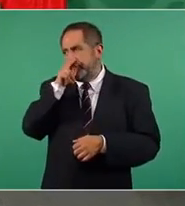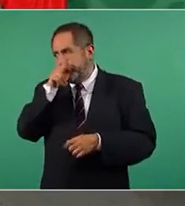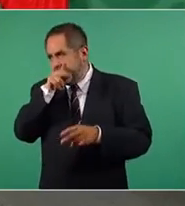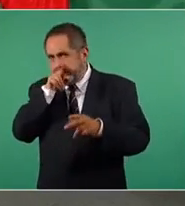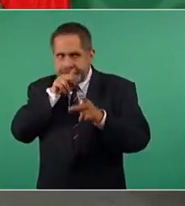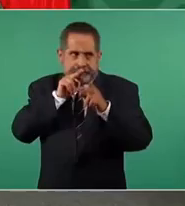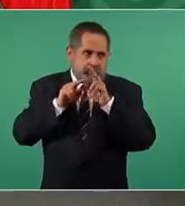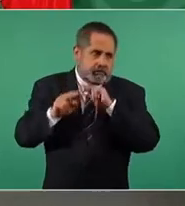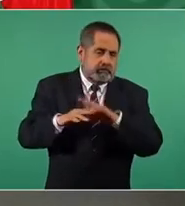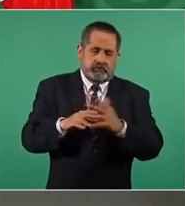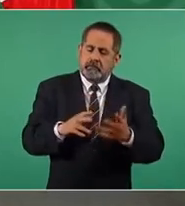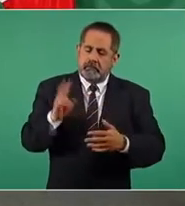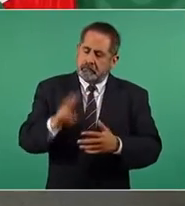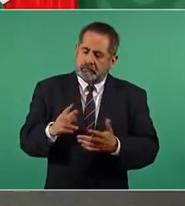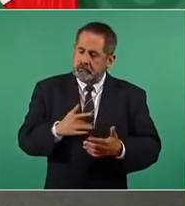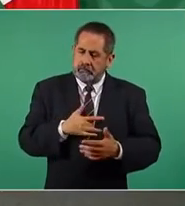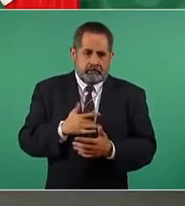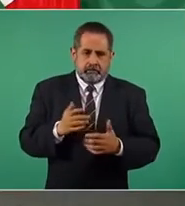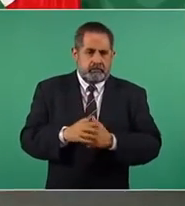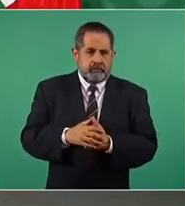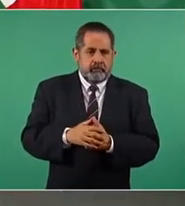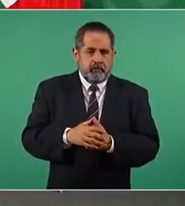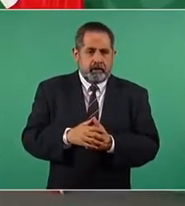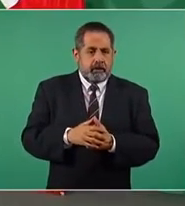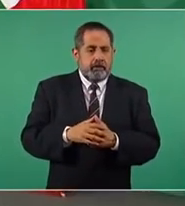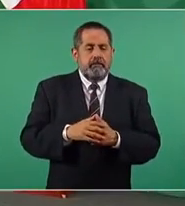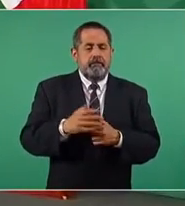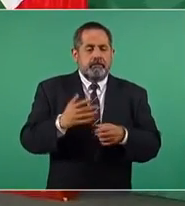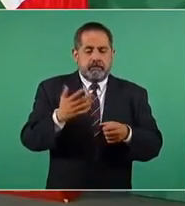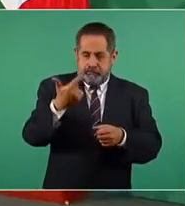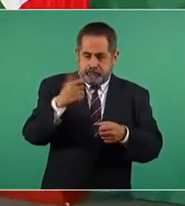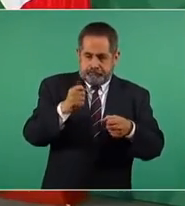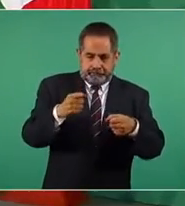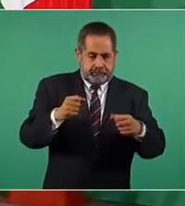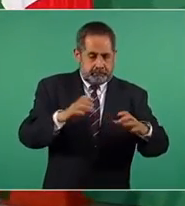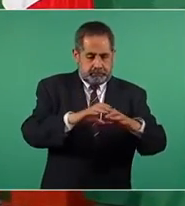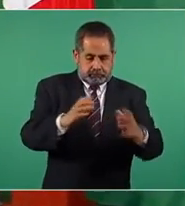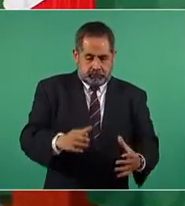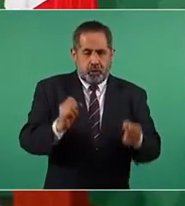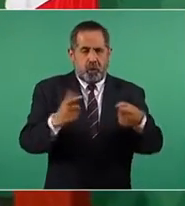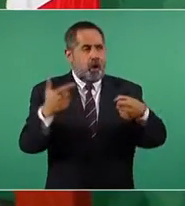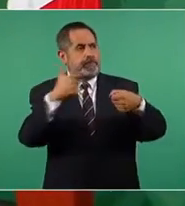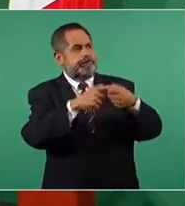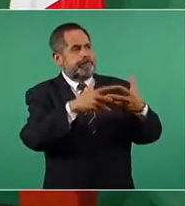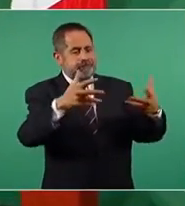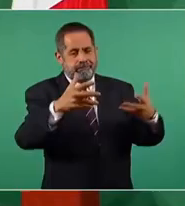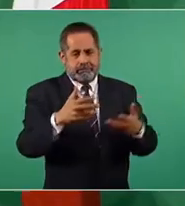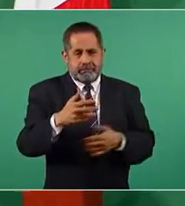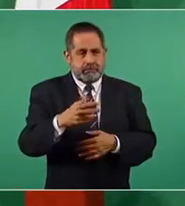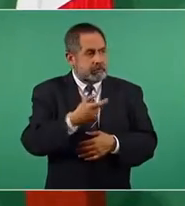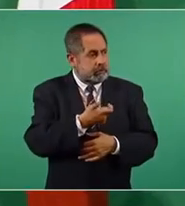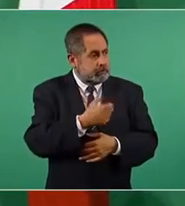A todos, desde luego, el gas de tanques estacionarios, o sea, no debe de aumentar como está